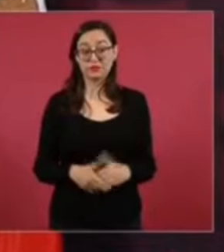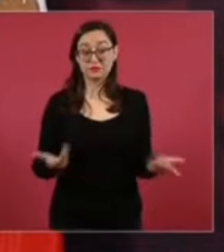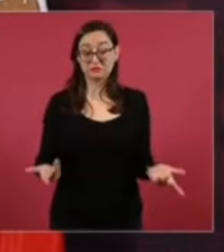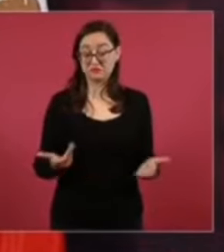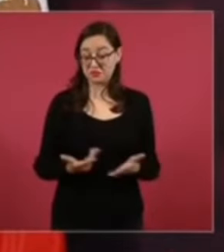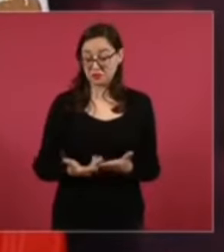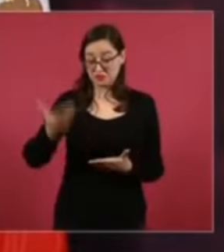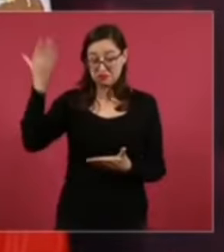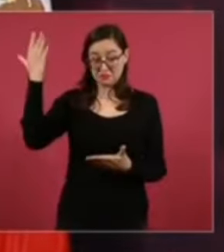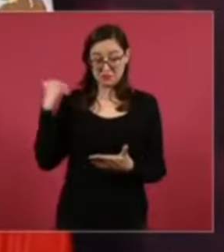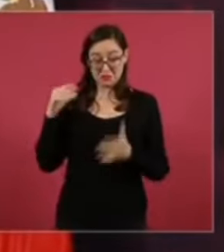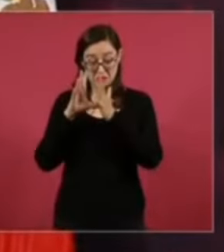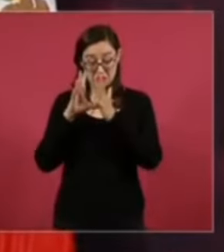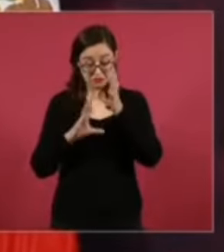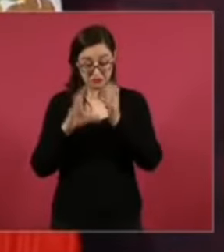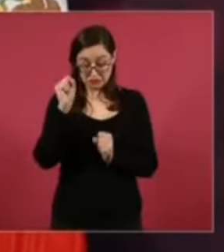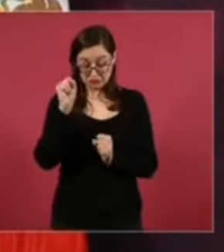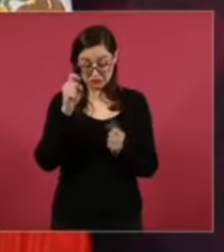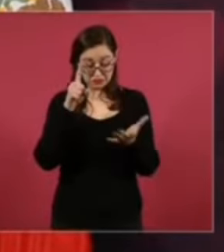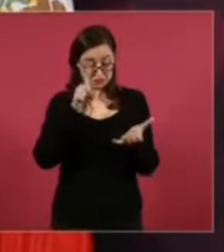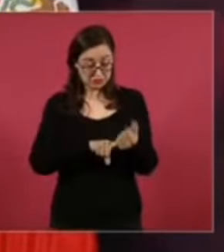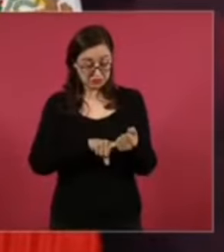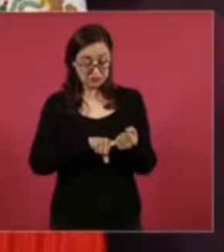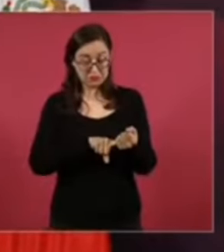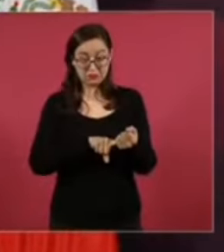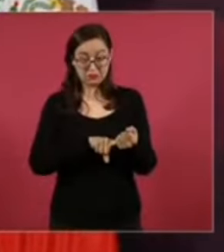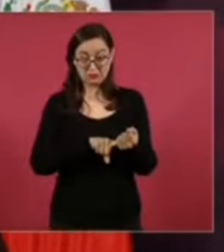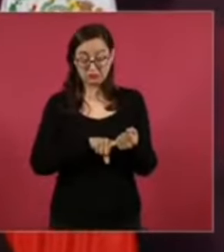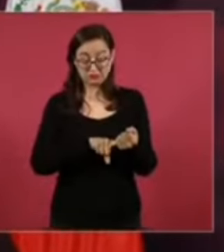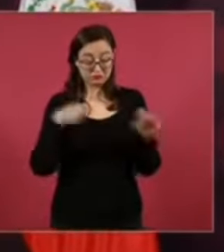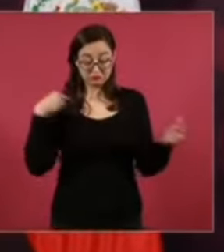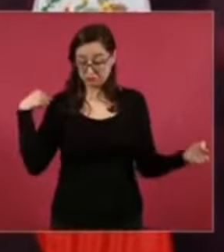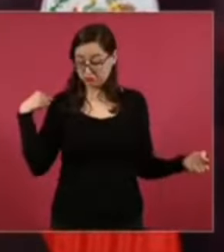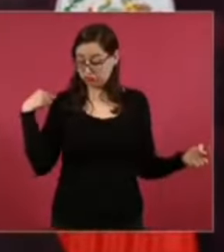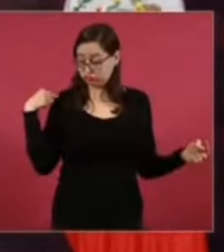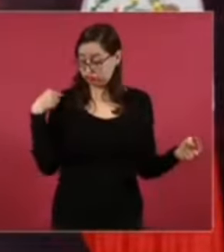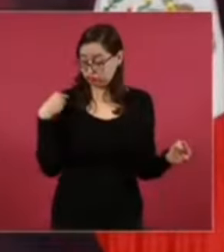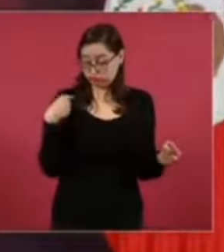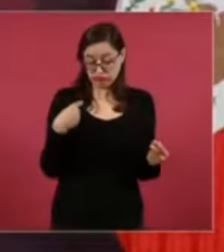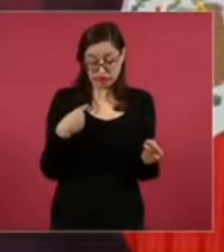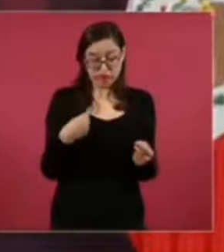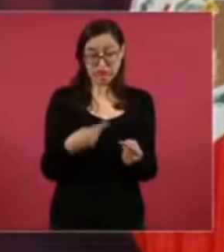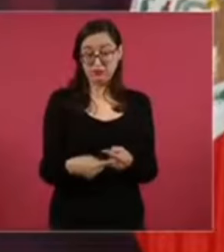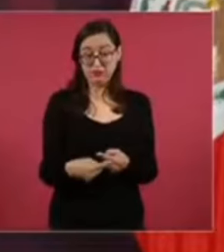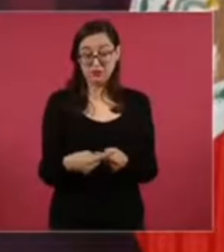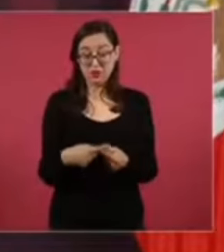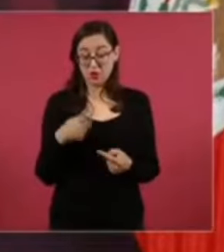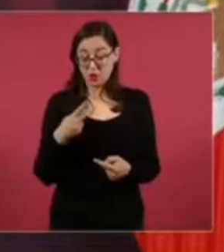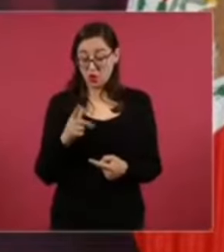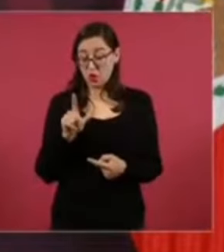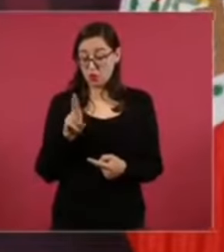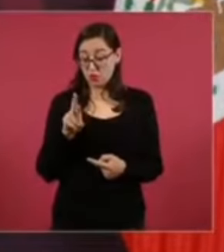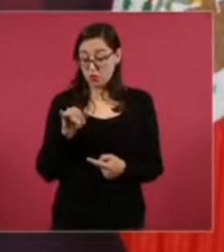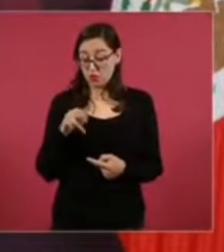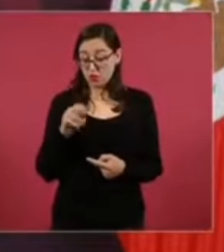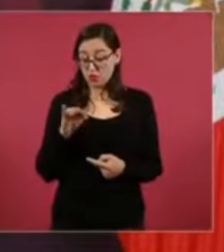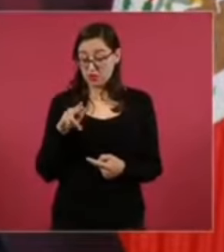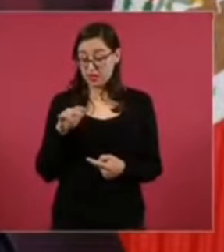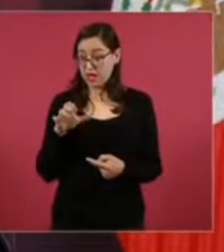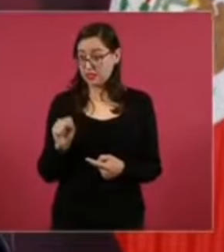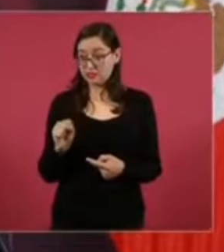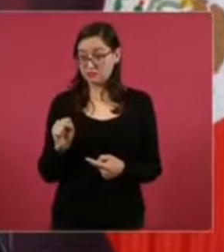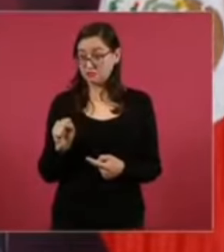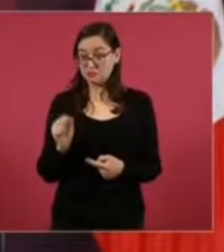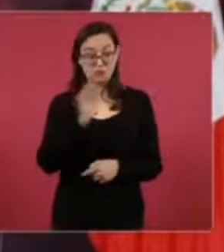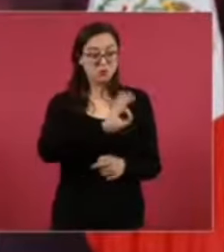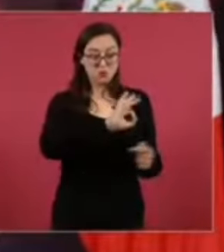se ha distribuido el número de